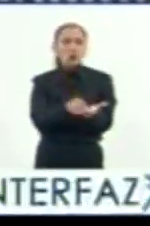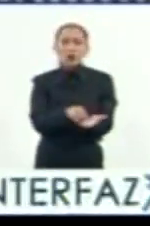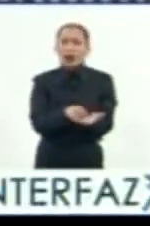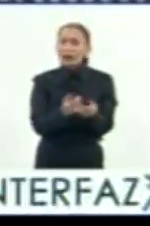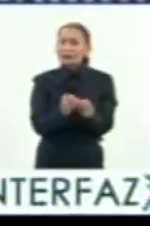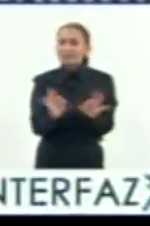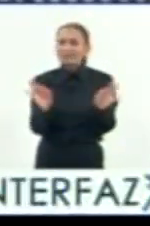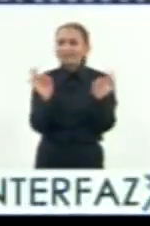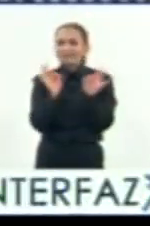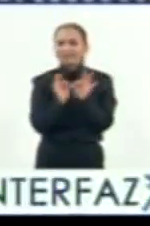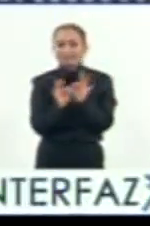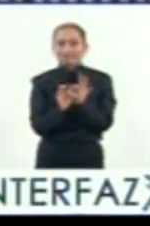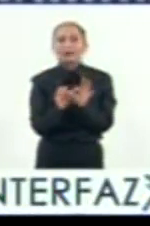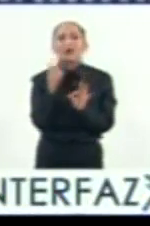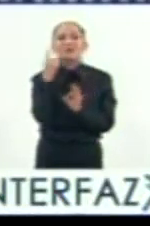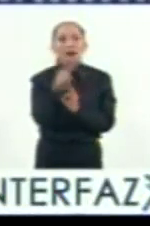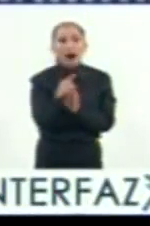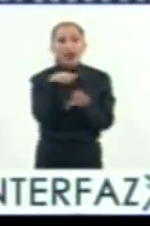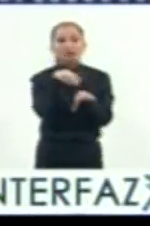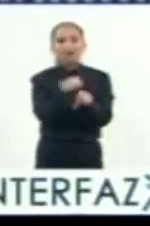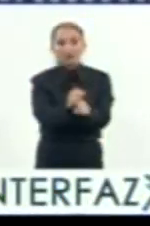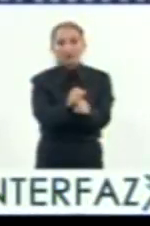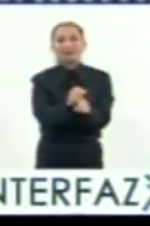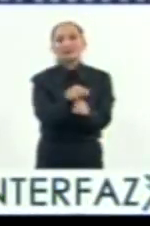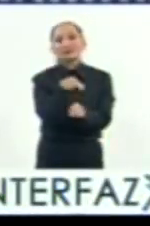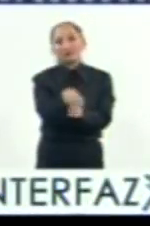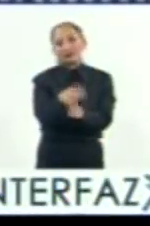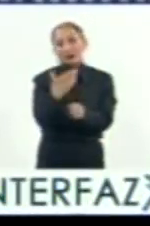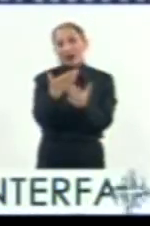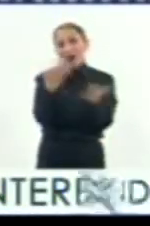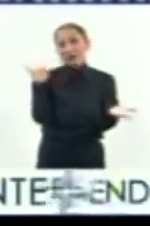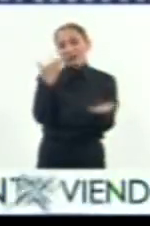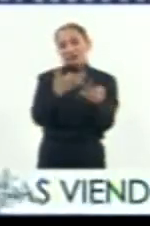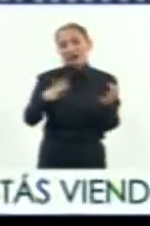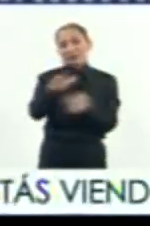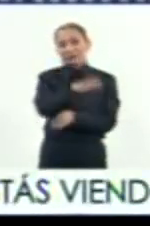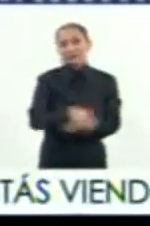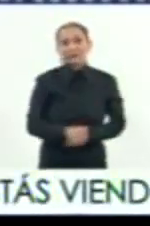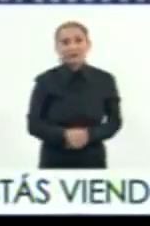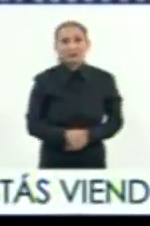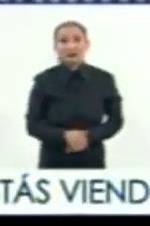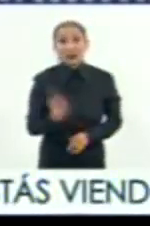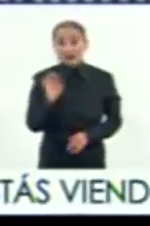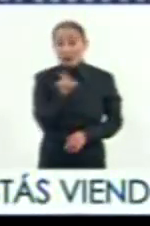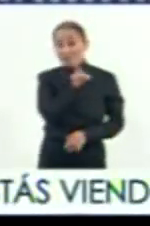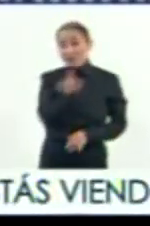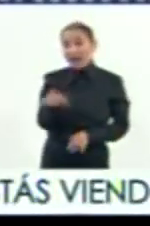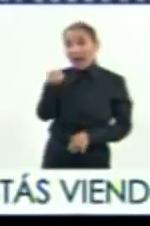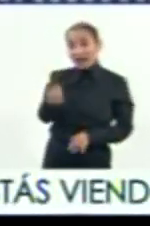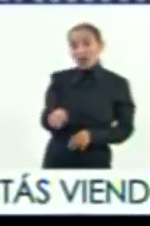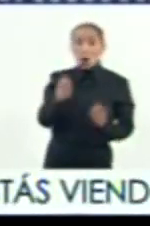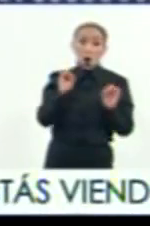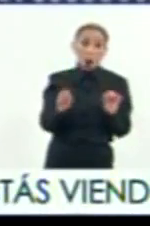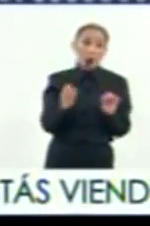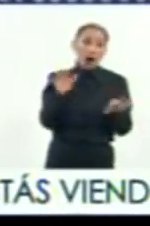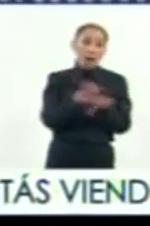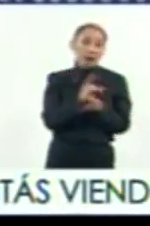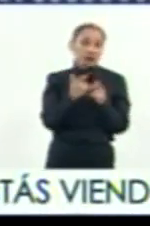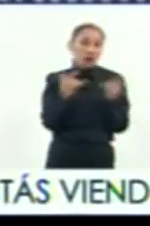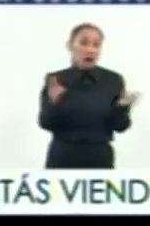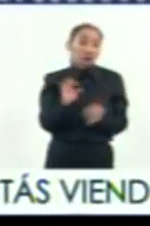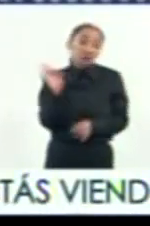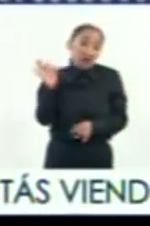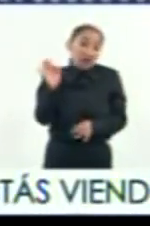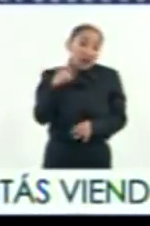fundamental para la conquista de lo que van a ser estos territorios. Pudo haber sido derrotado ahí y hubiera cambiado la historia.